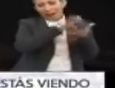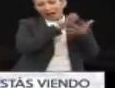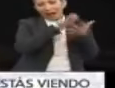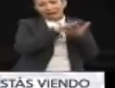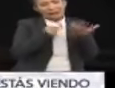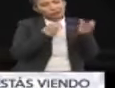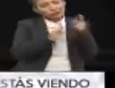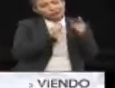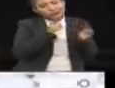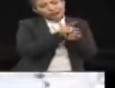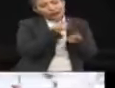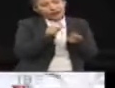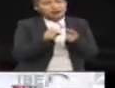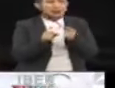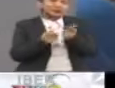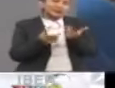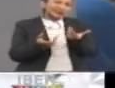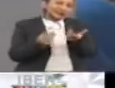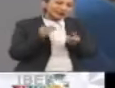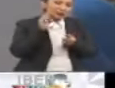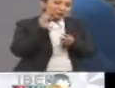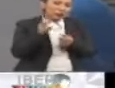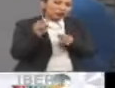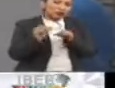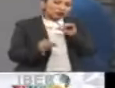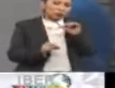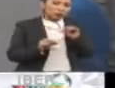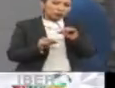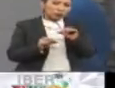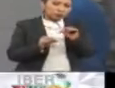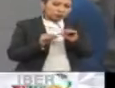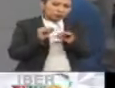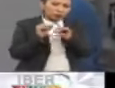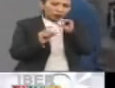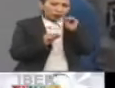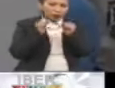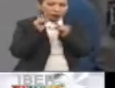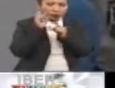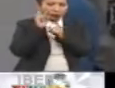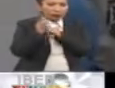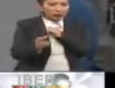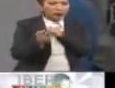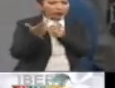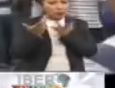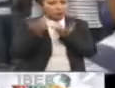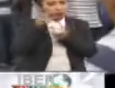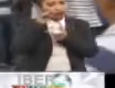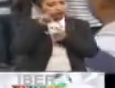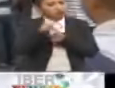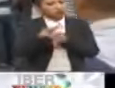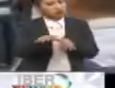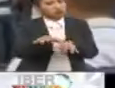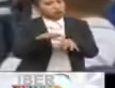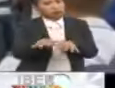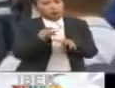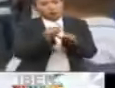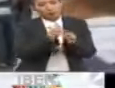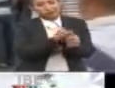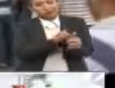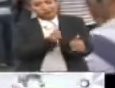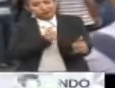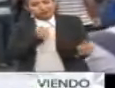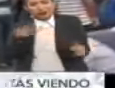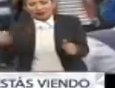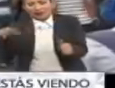es, yo creo, una progresiva, nada explícita, pero muy disimile, alejamiento